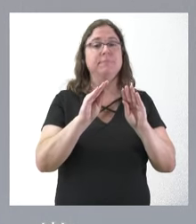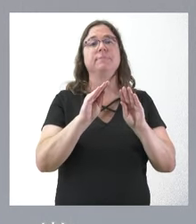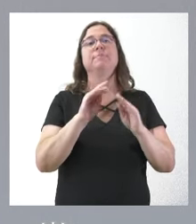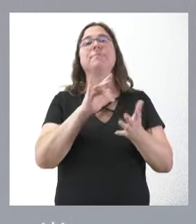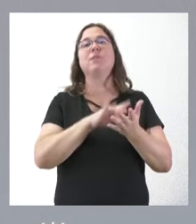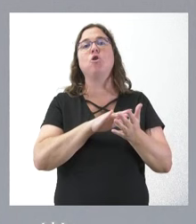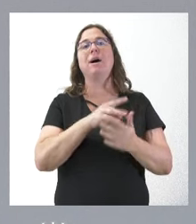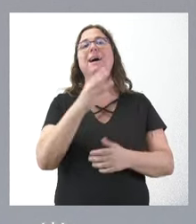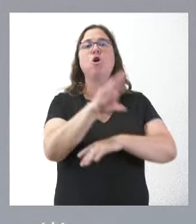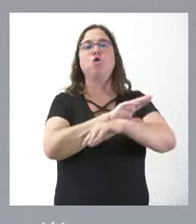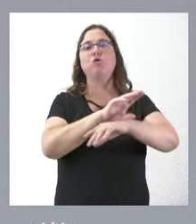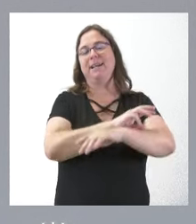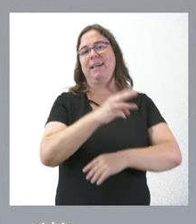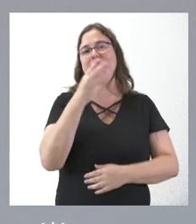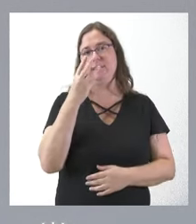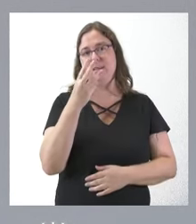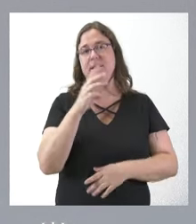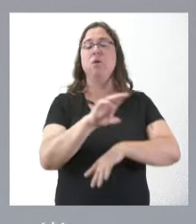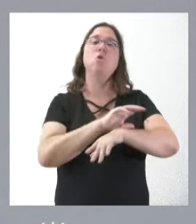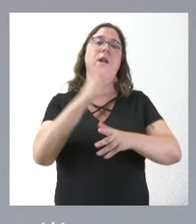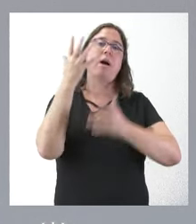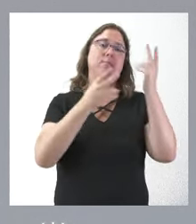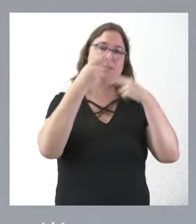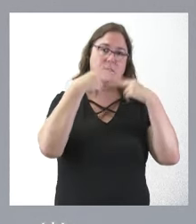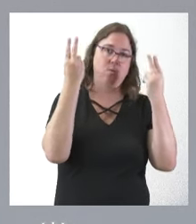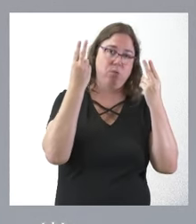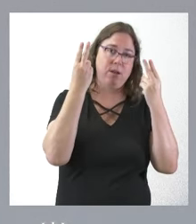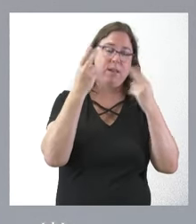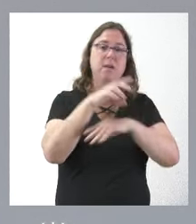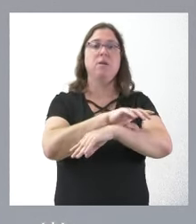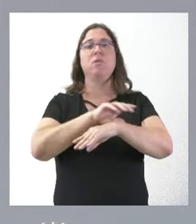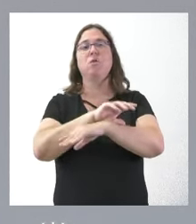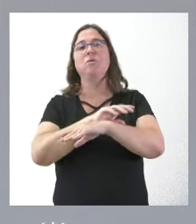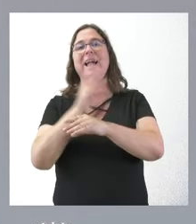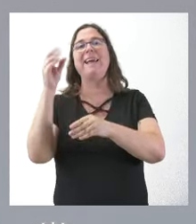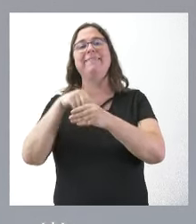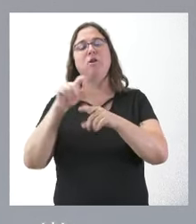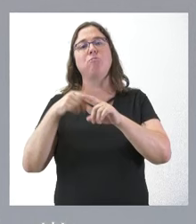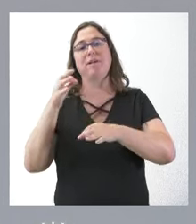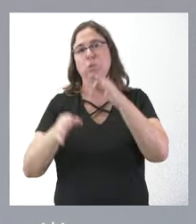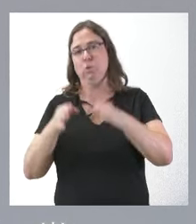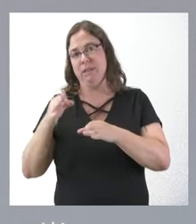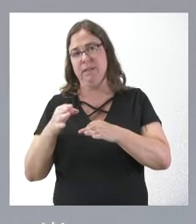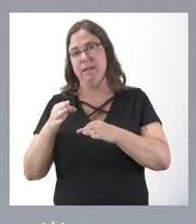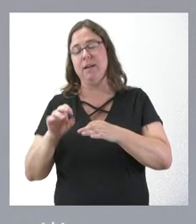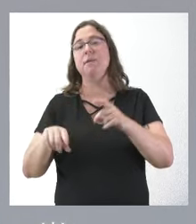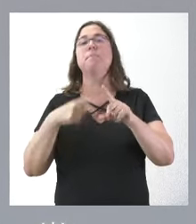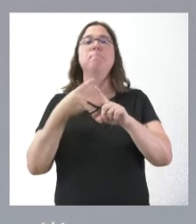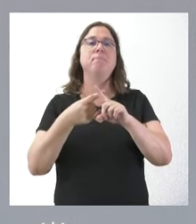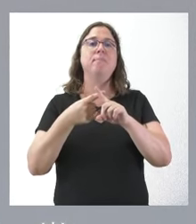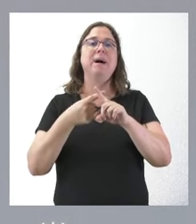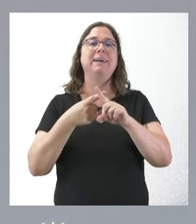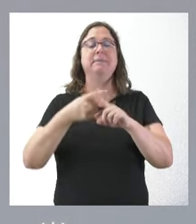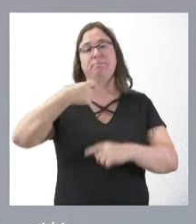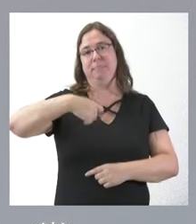había tres consejerías. La Consejería de Administración Pública, la Consejería de Interior y Justicia y la Consejería de la